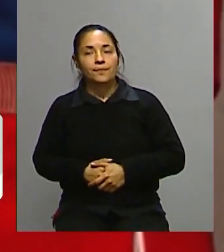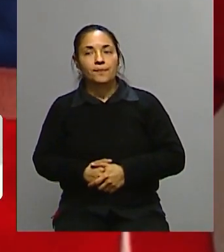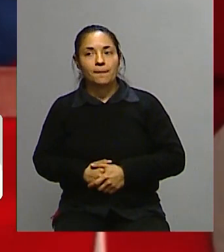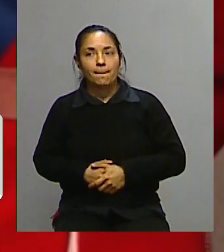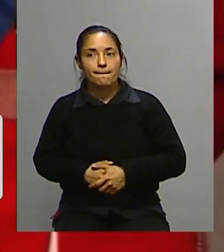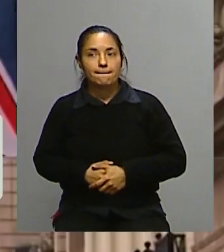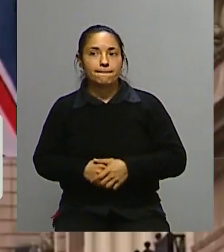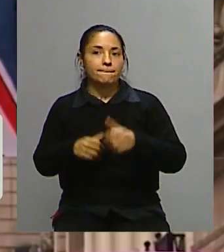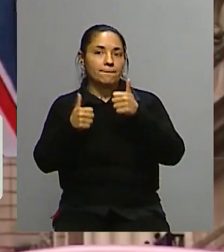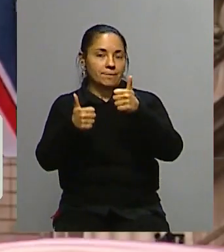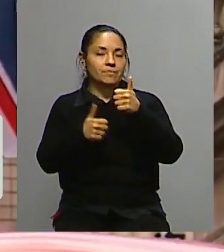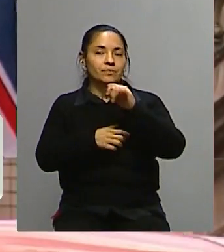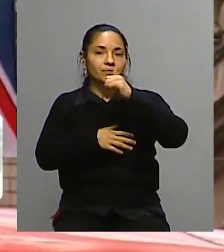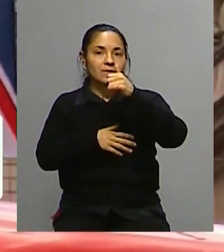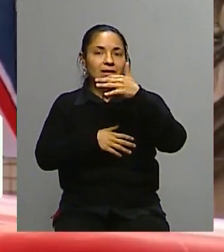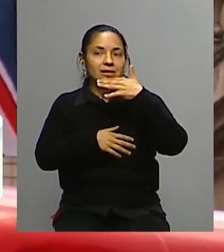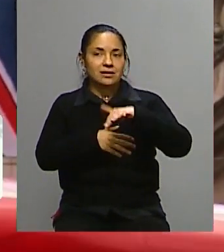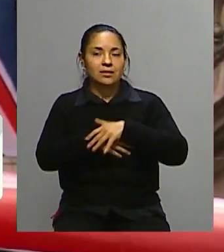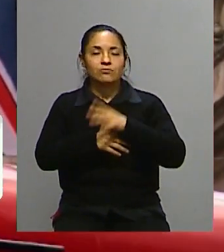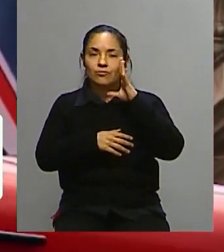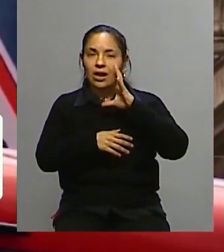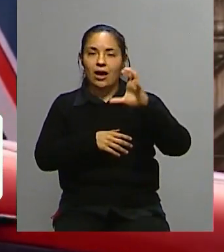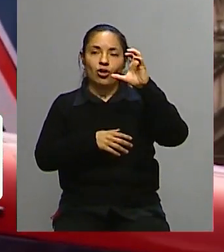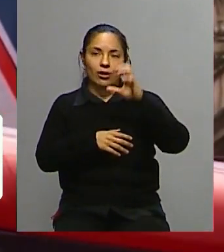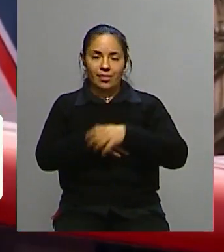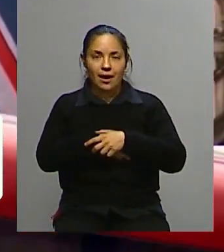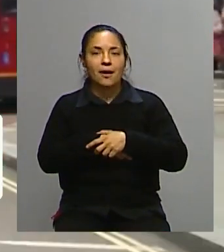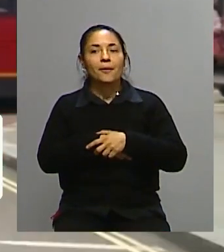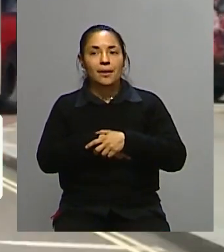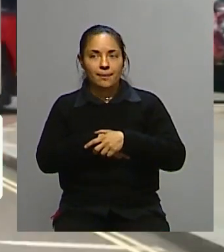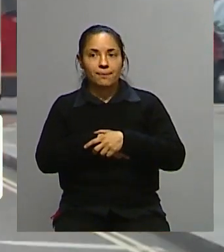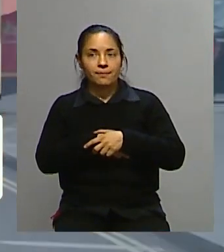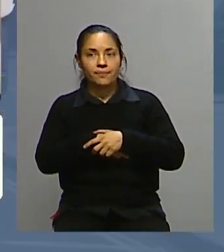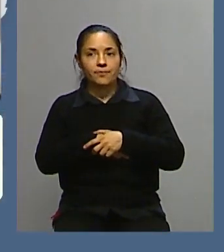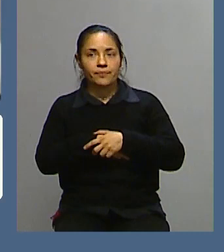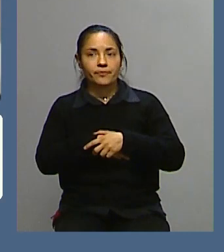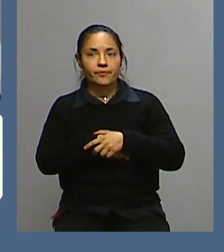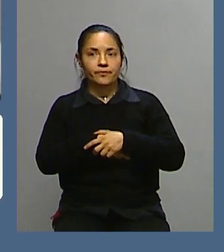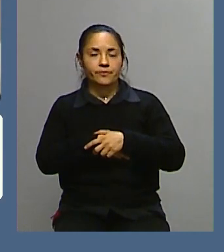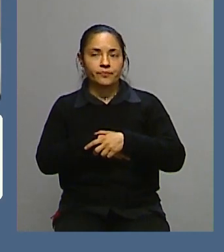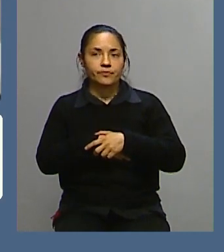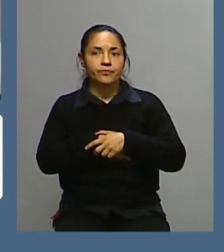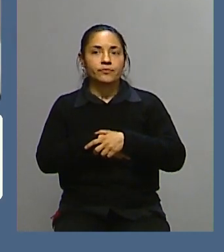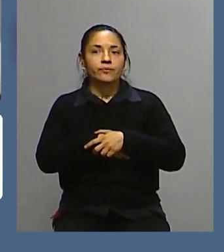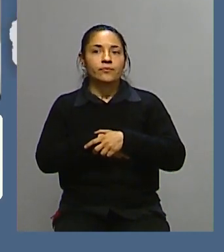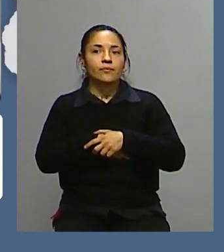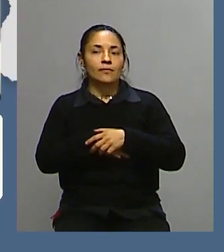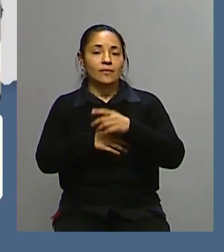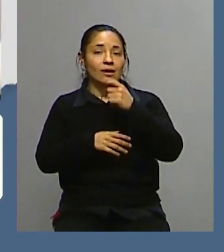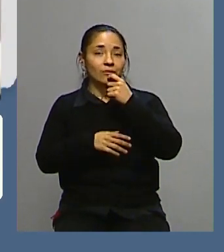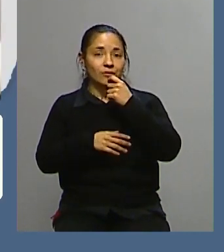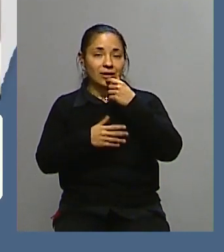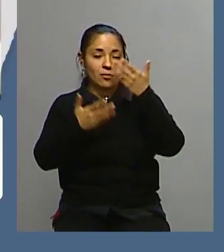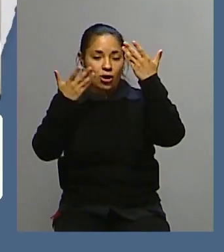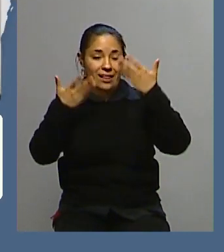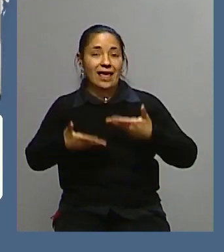Sí, sin duda, mientras hablaba, recordaba que también la fuente de deslegitimidad también difieren, porque una